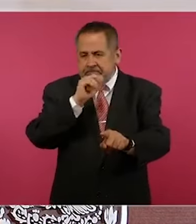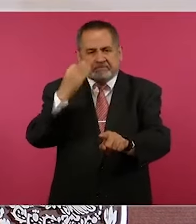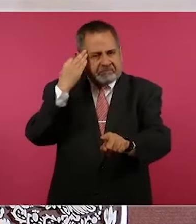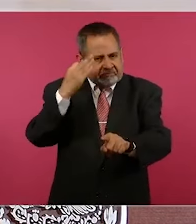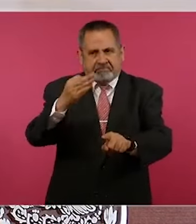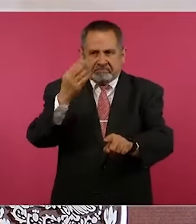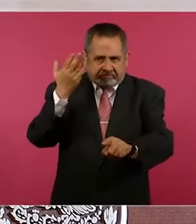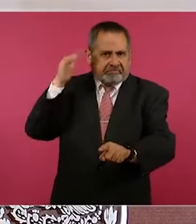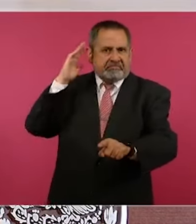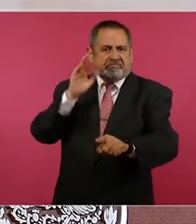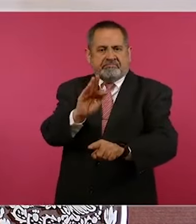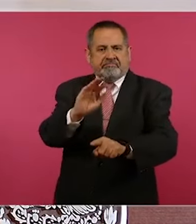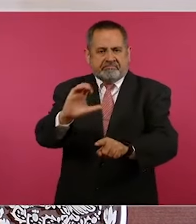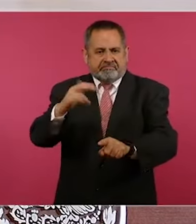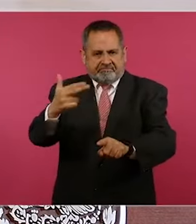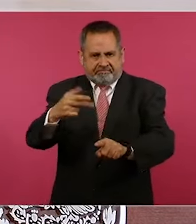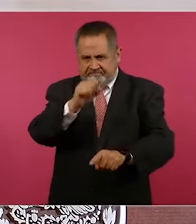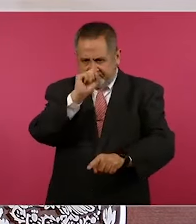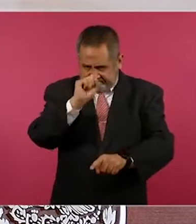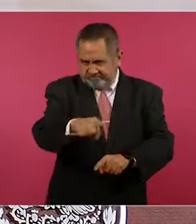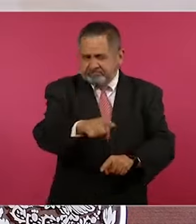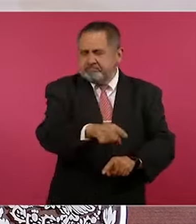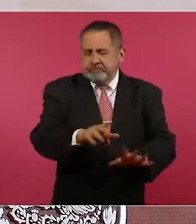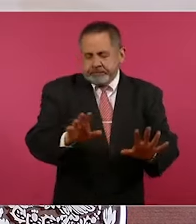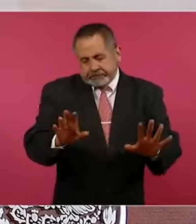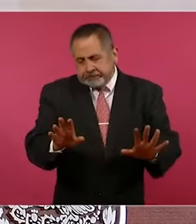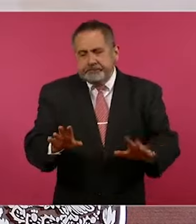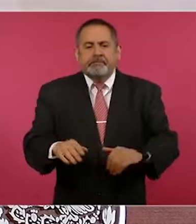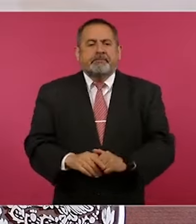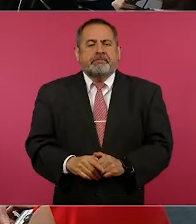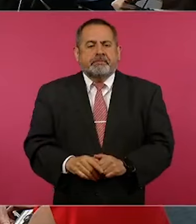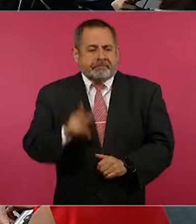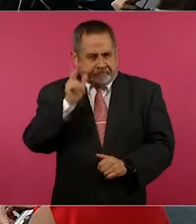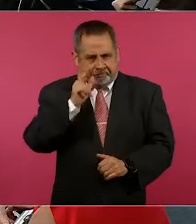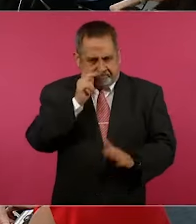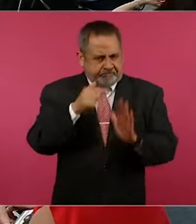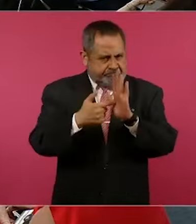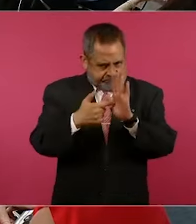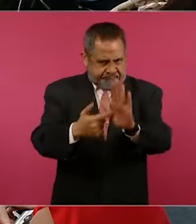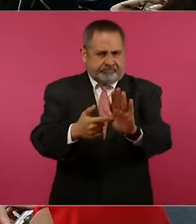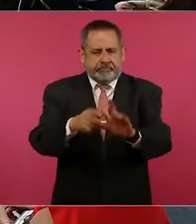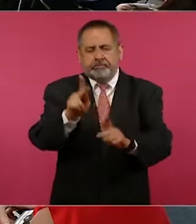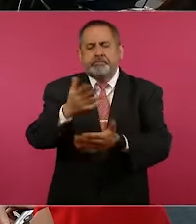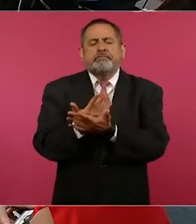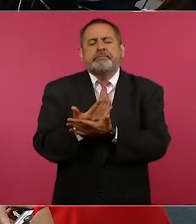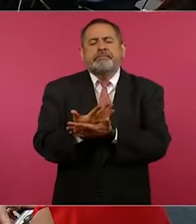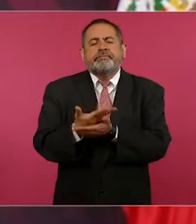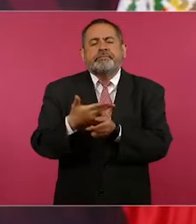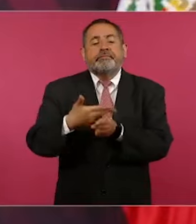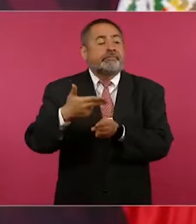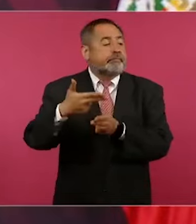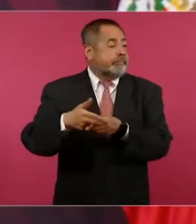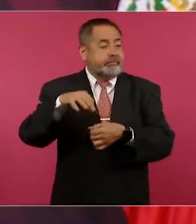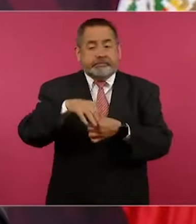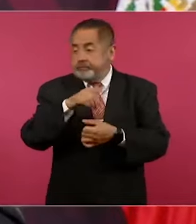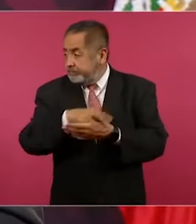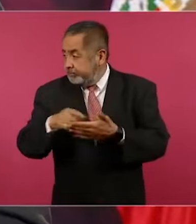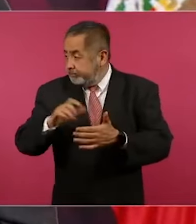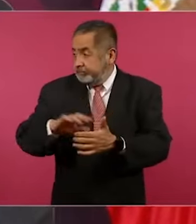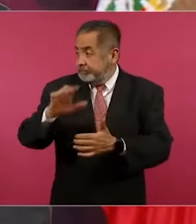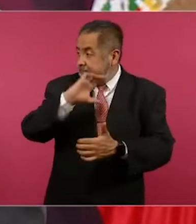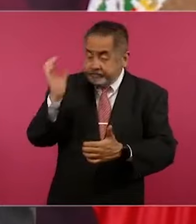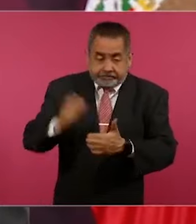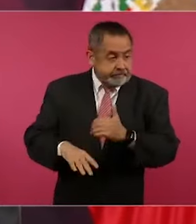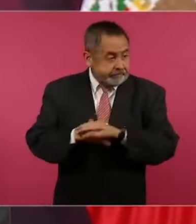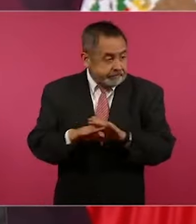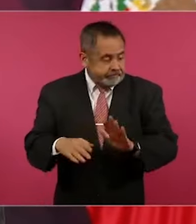se los vamos a aprobar, pero vamos a esperar que pase todo esto.